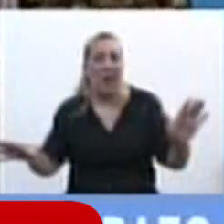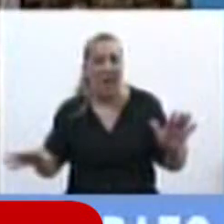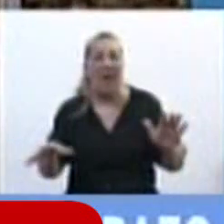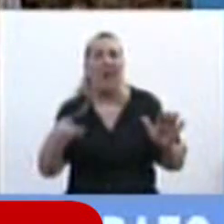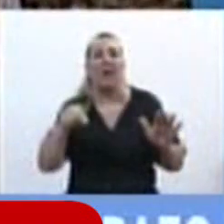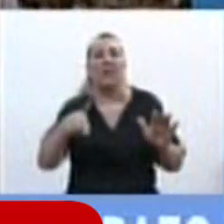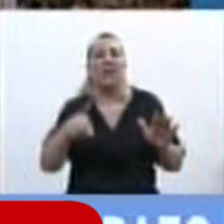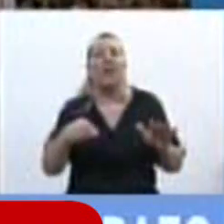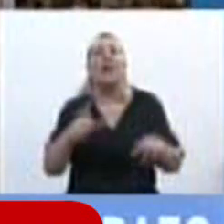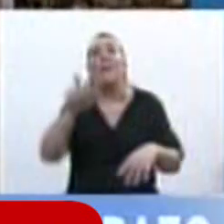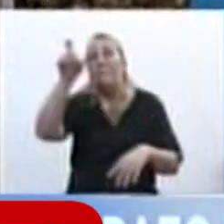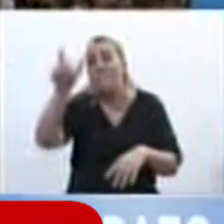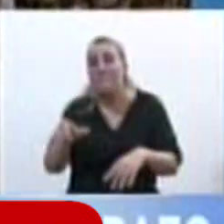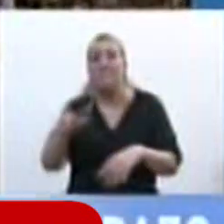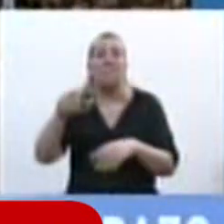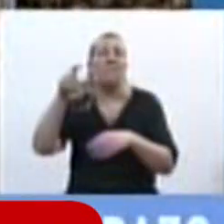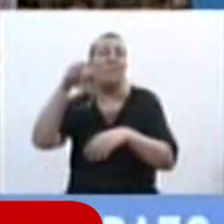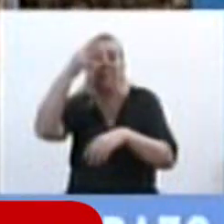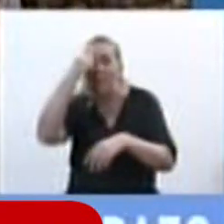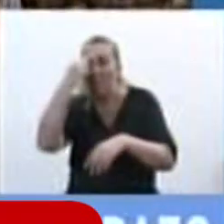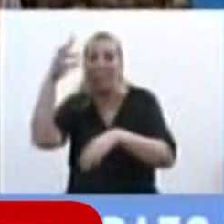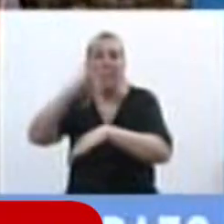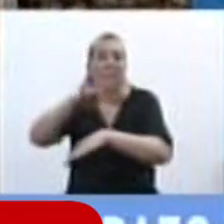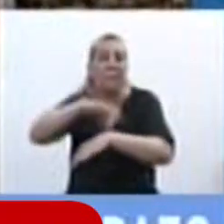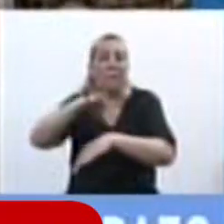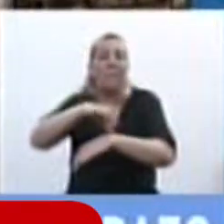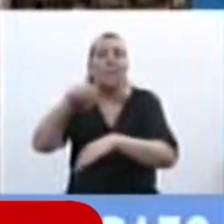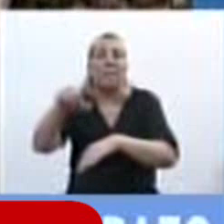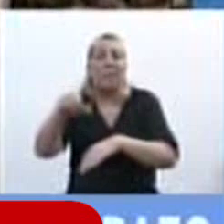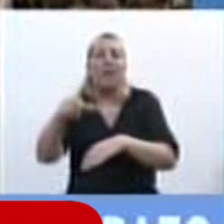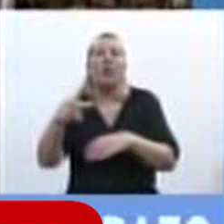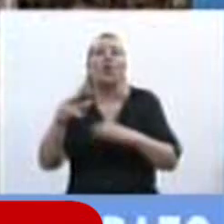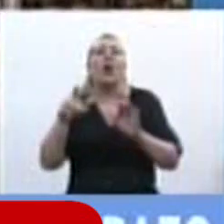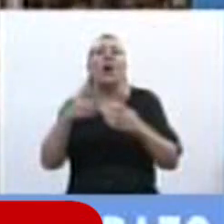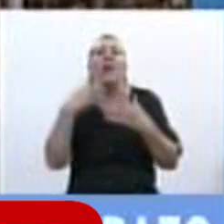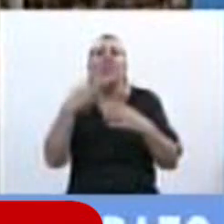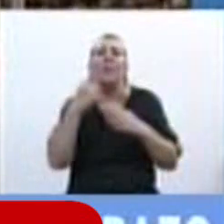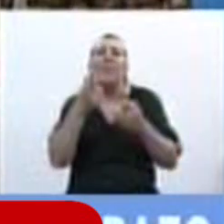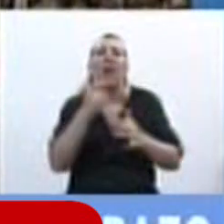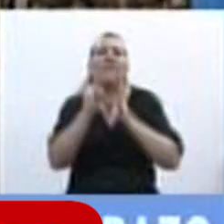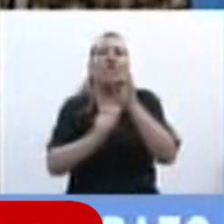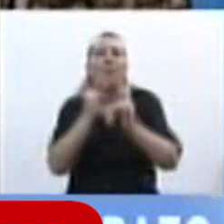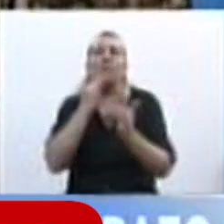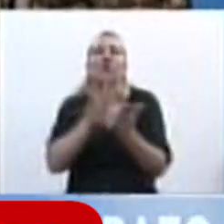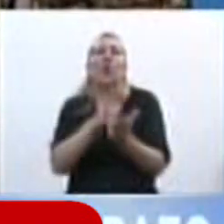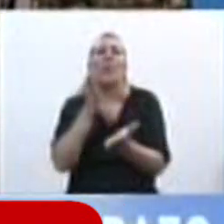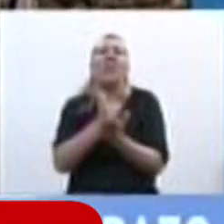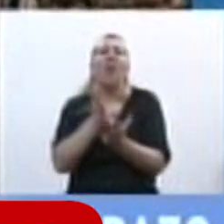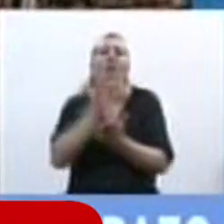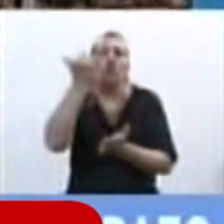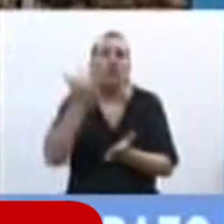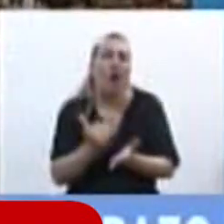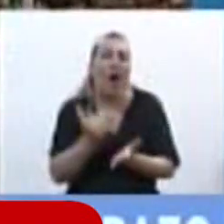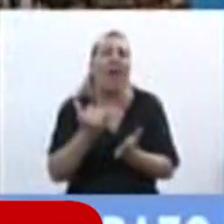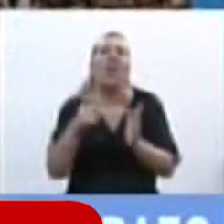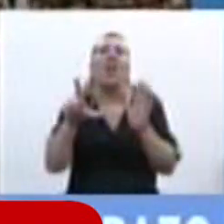presente ley el personal de la salud interviniente pondrá a disposición de la requerente la información sobre los derechos establecidos